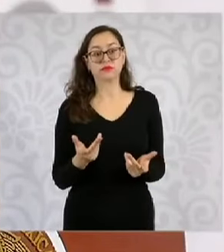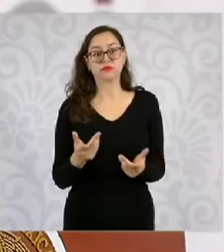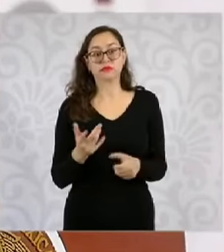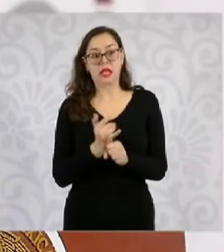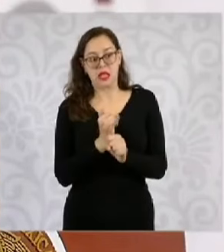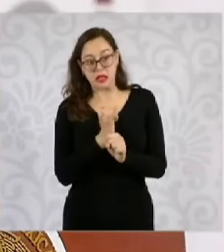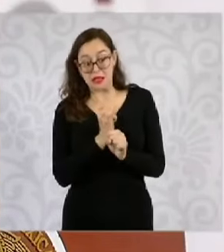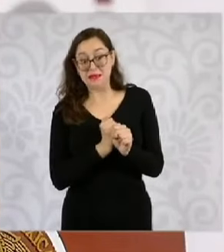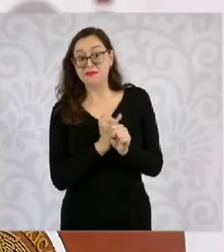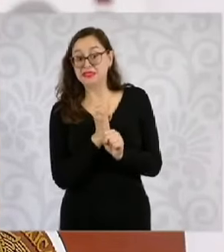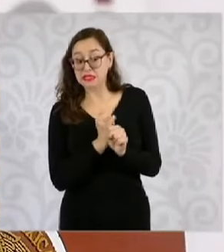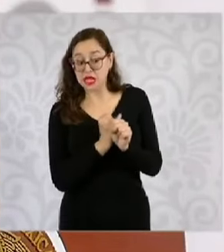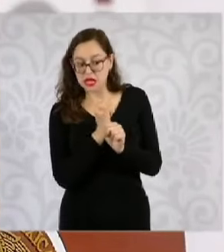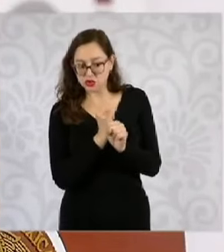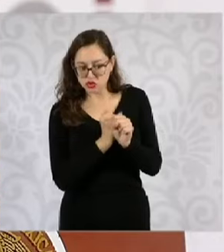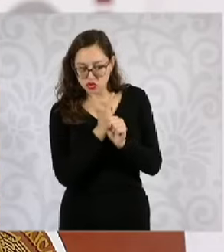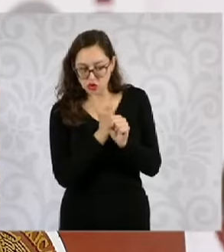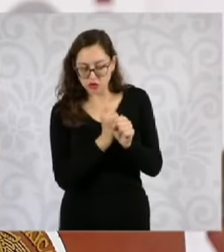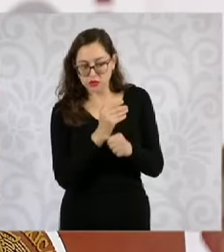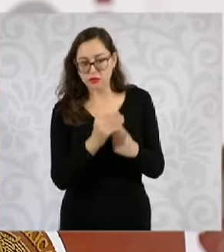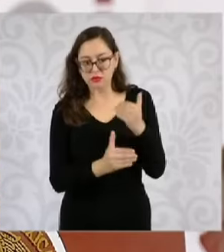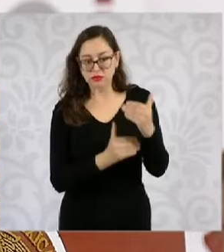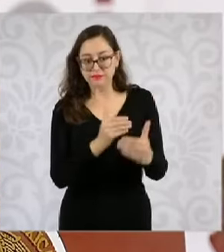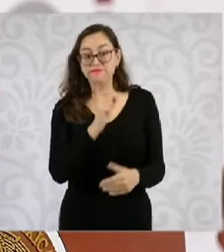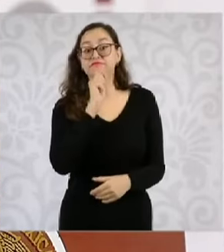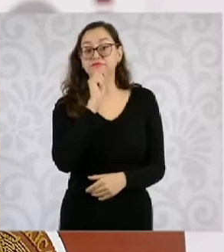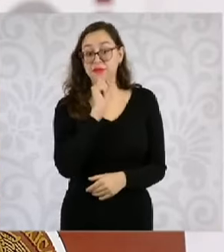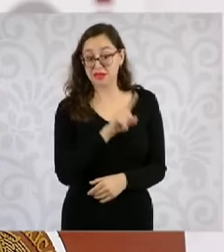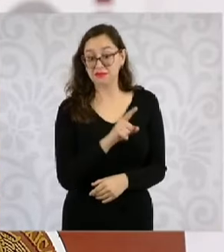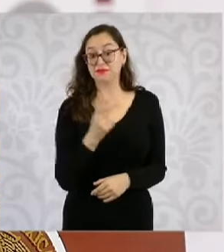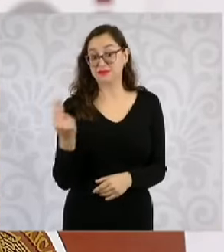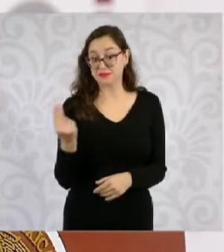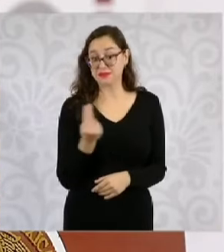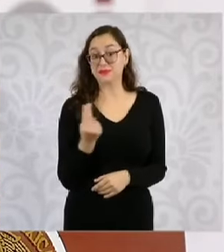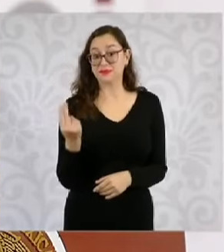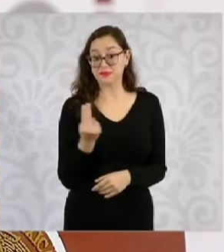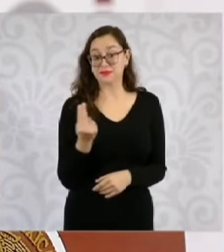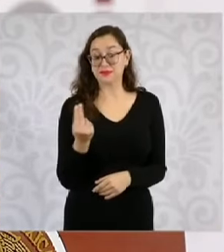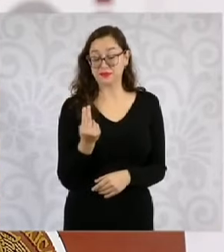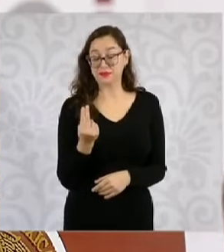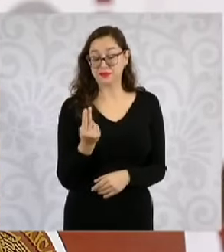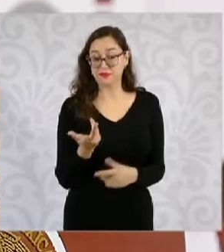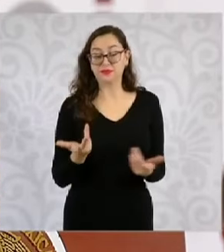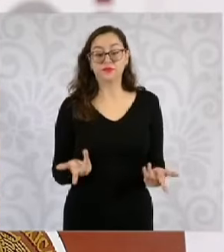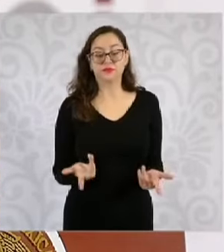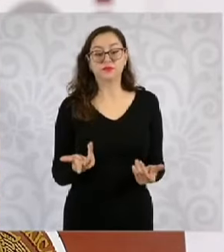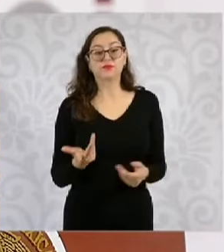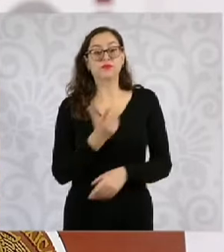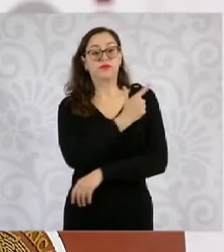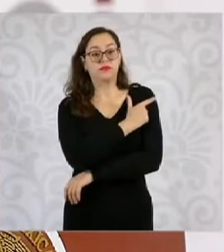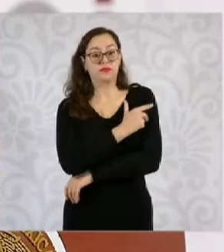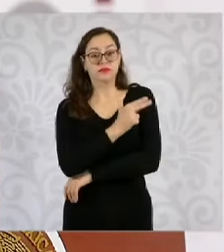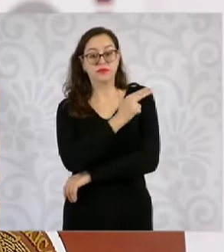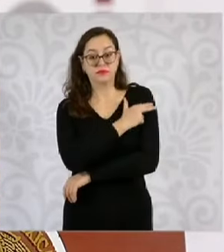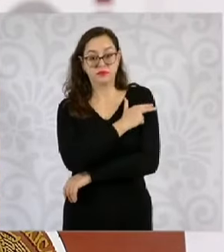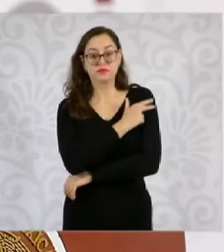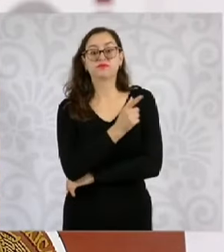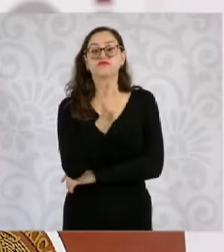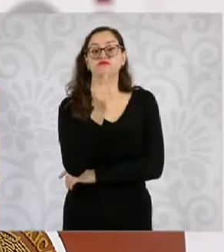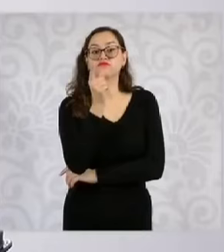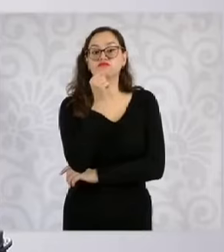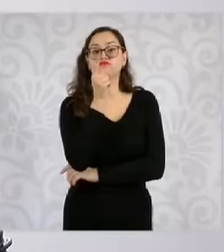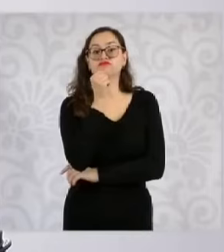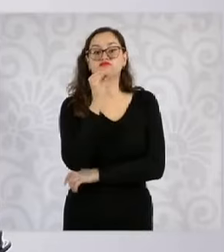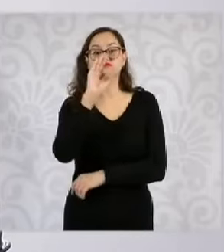investigadores y agentes de inteligencia que trabajarán en nuestro país. La Guardia Nacional es una institución policial de la